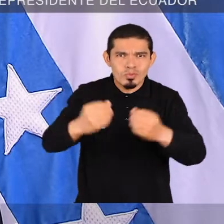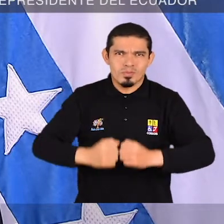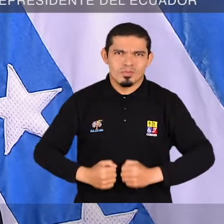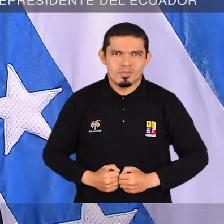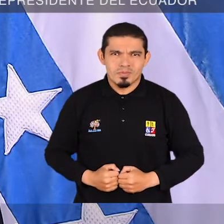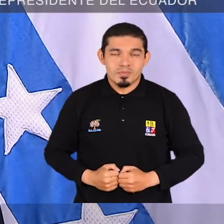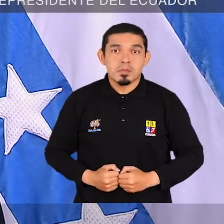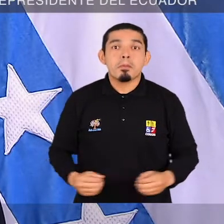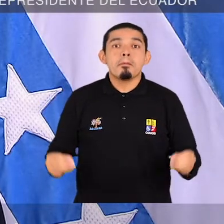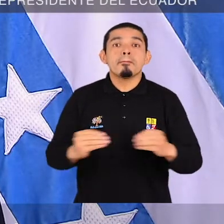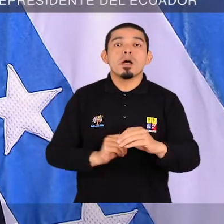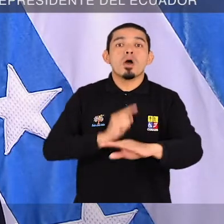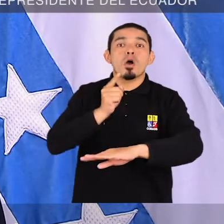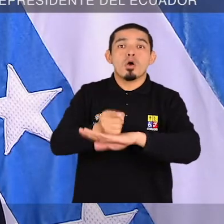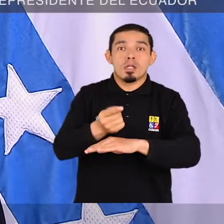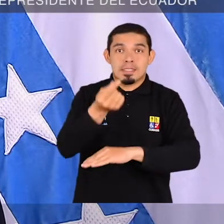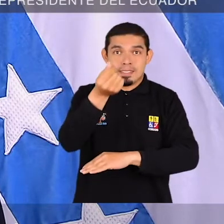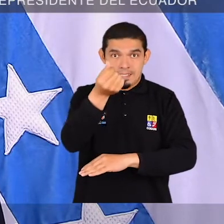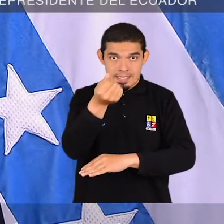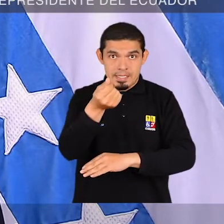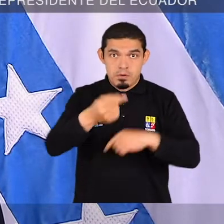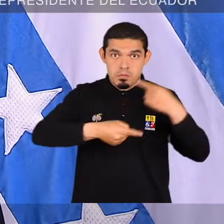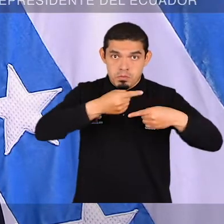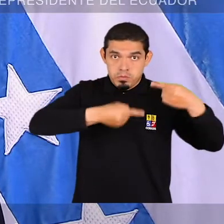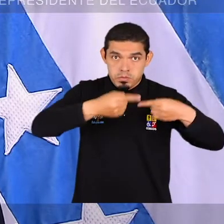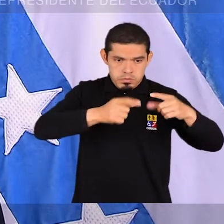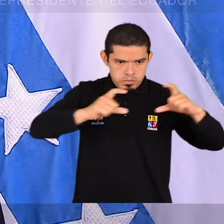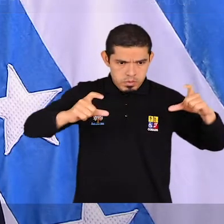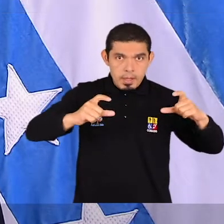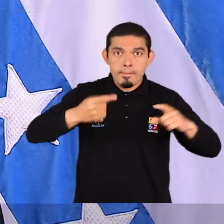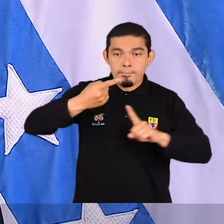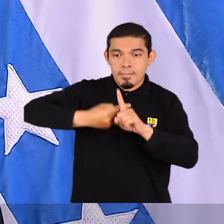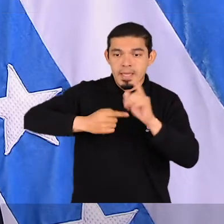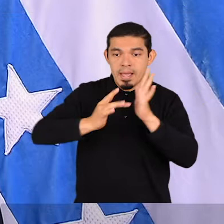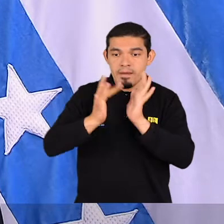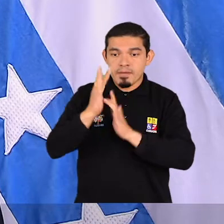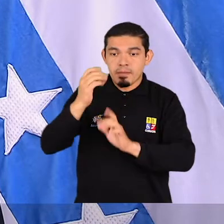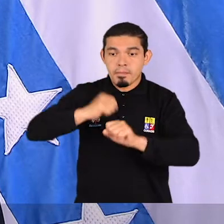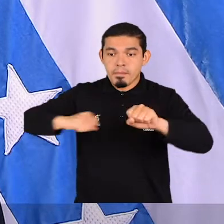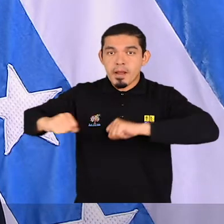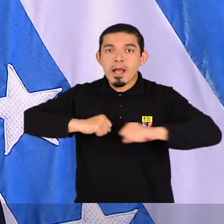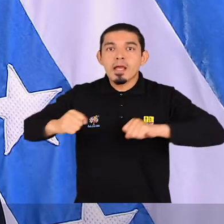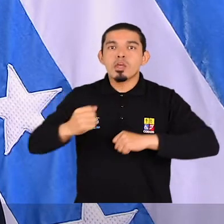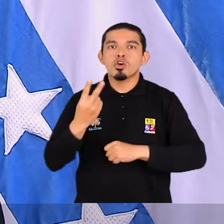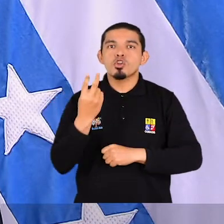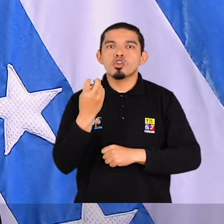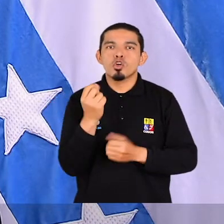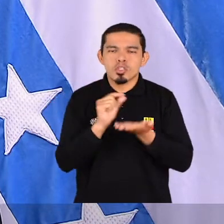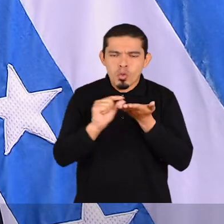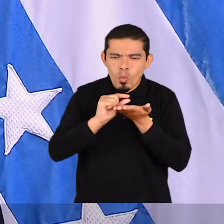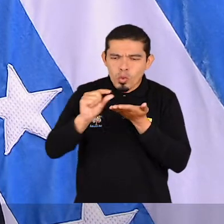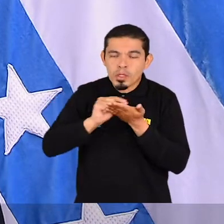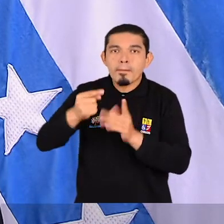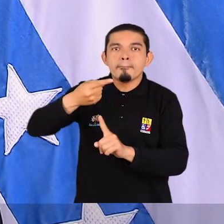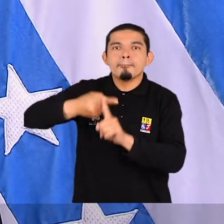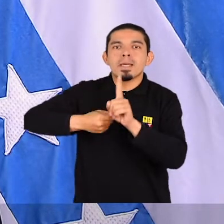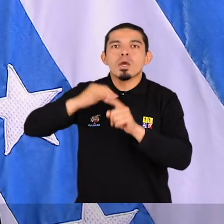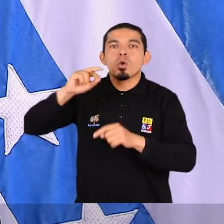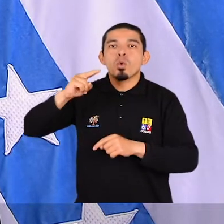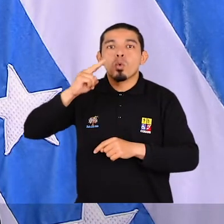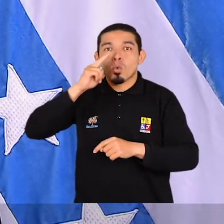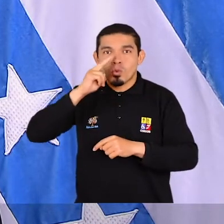También hemos dispuesto que los valores de energía eléctrica de los meses de abril y mayo sean cobrados en 12 cuotas a partir del mes de junio.